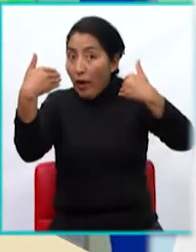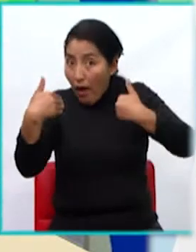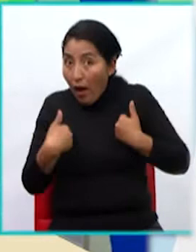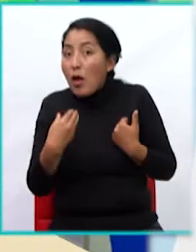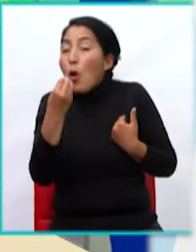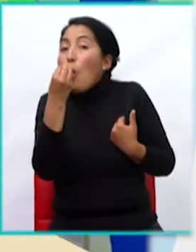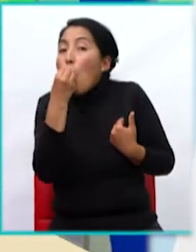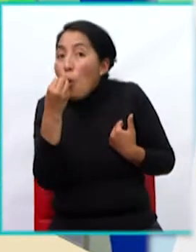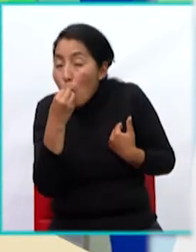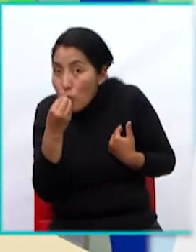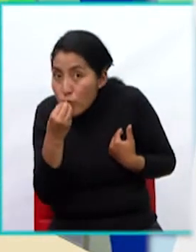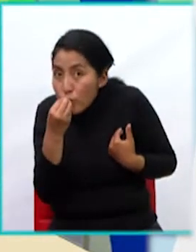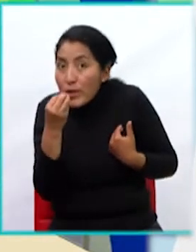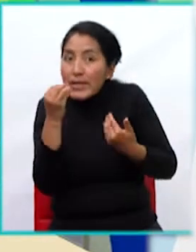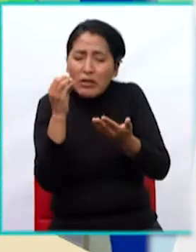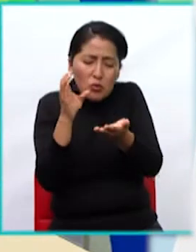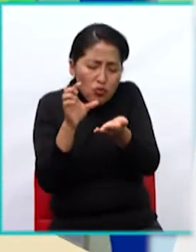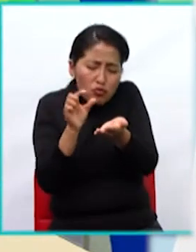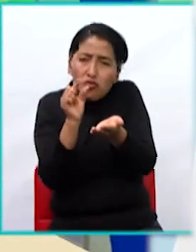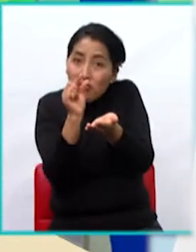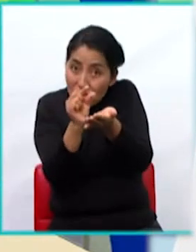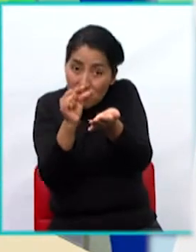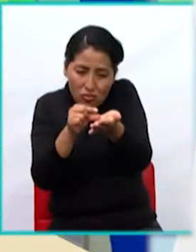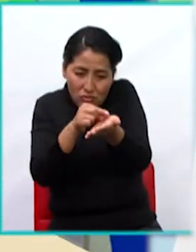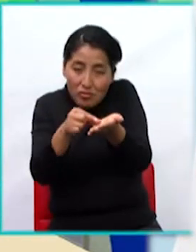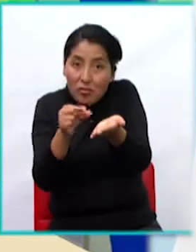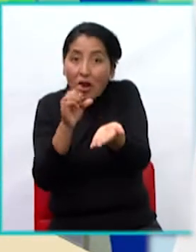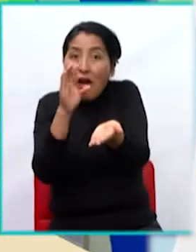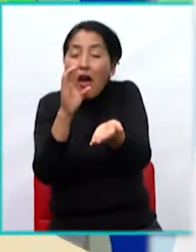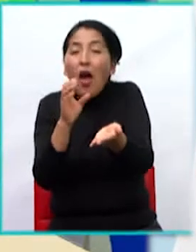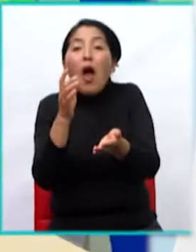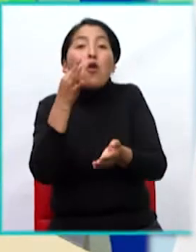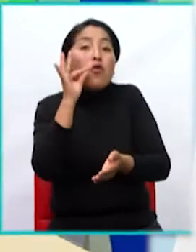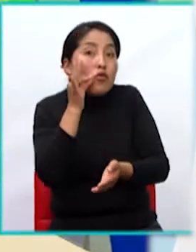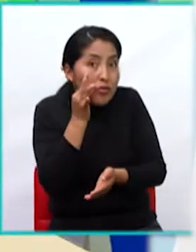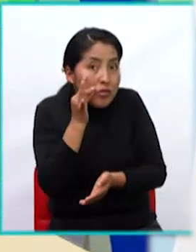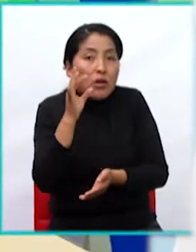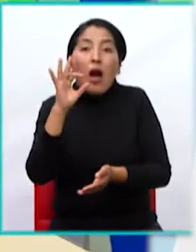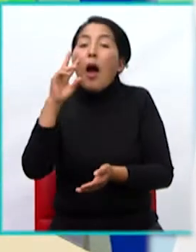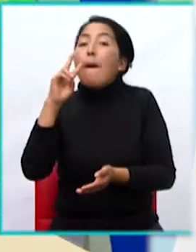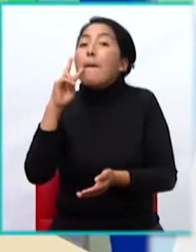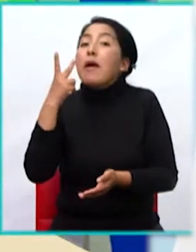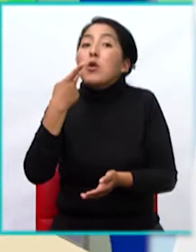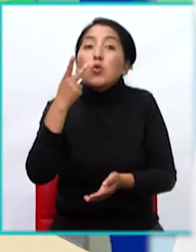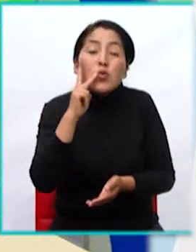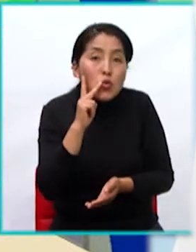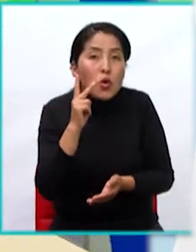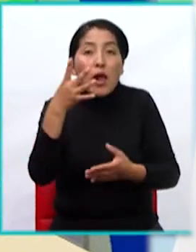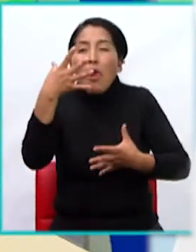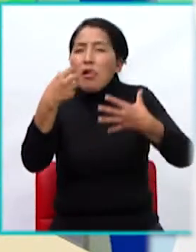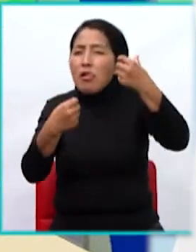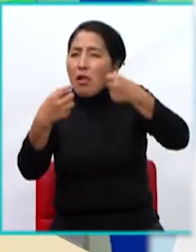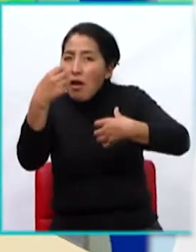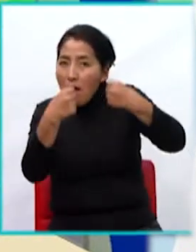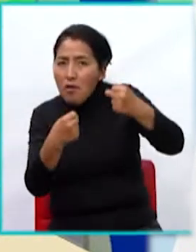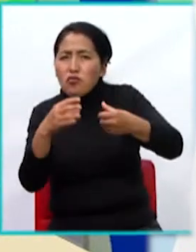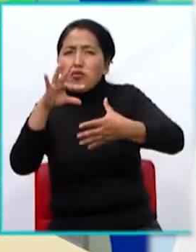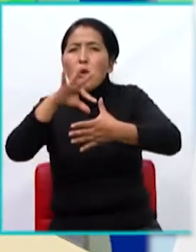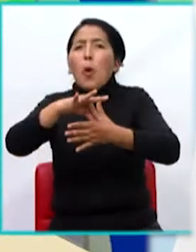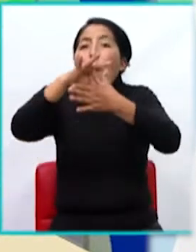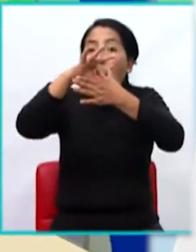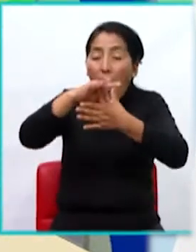cereales, tiene que tener un poquito de frutas y verduras, lácteos también, carnes,